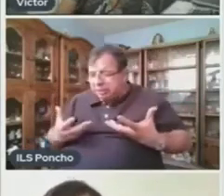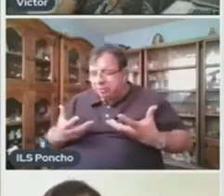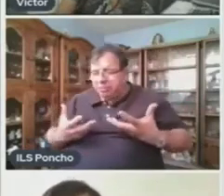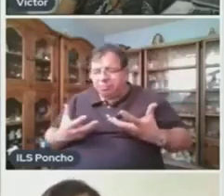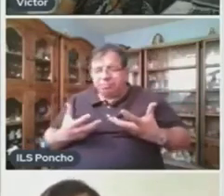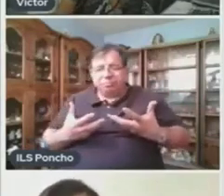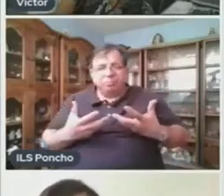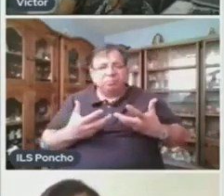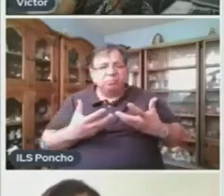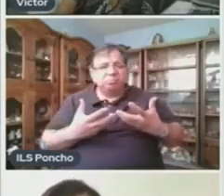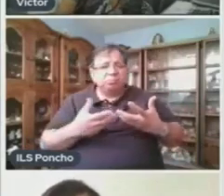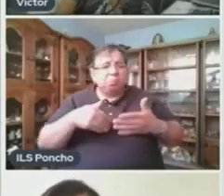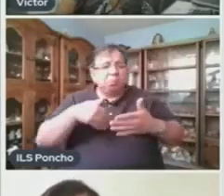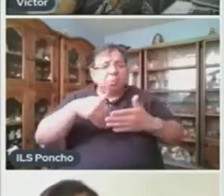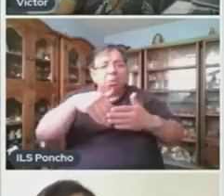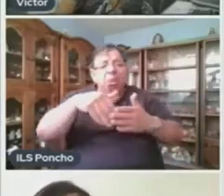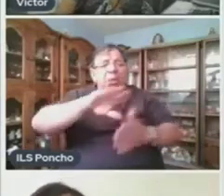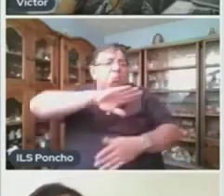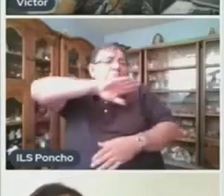Finalmente Murió